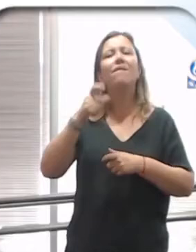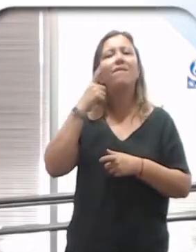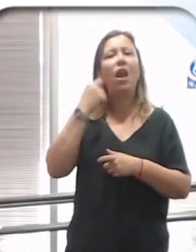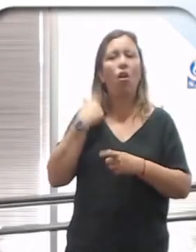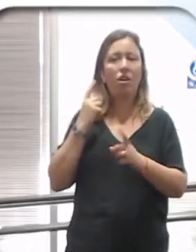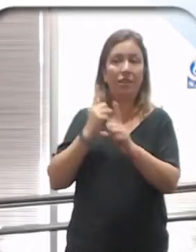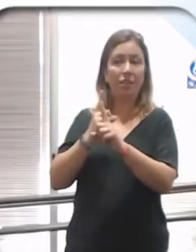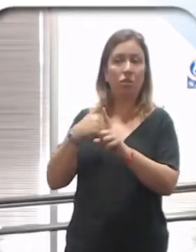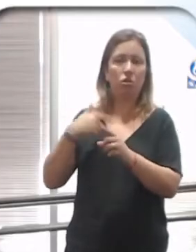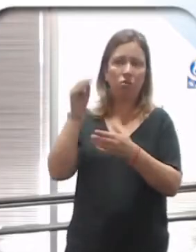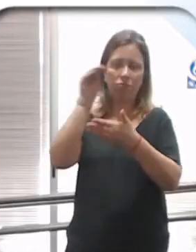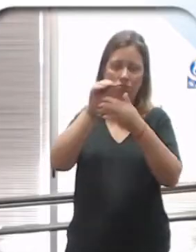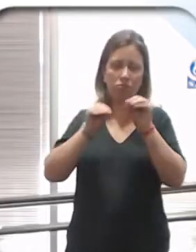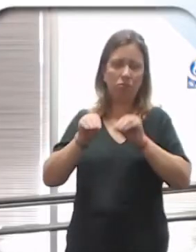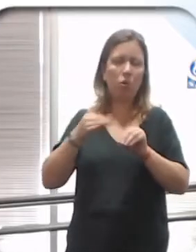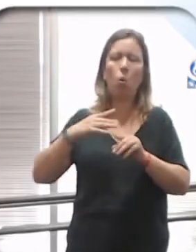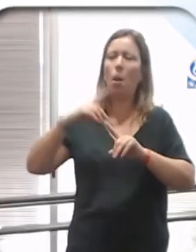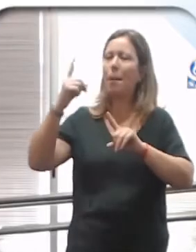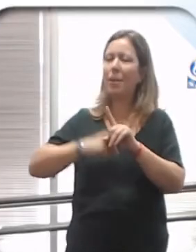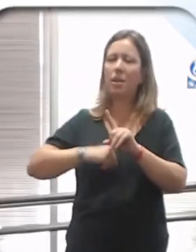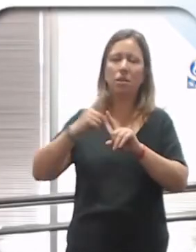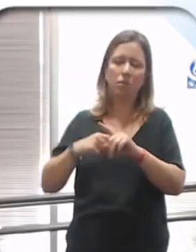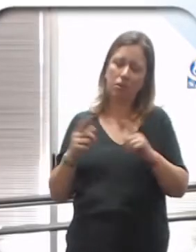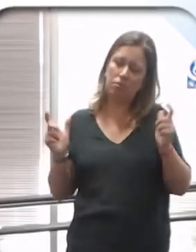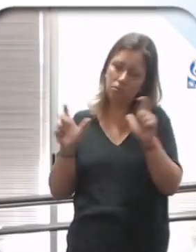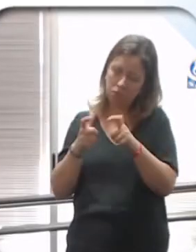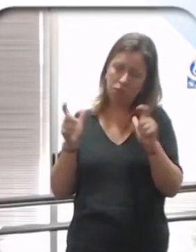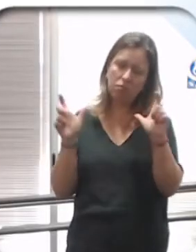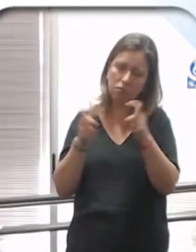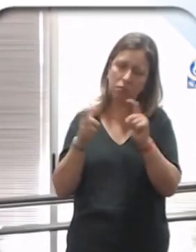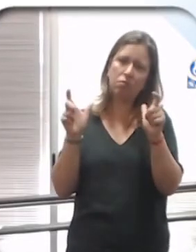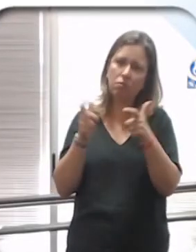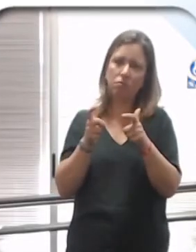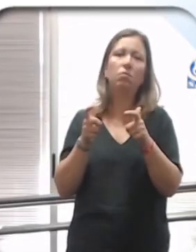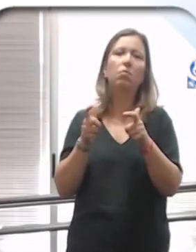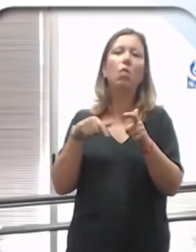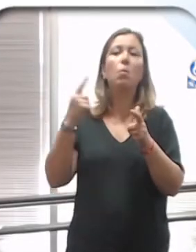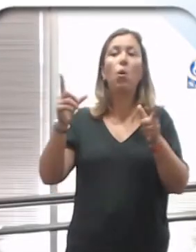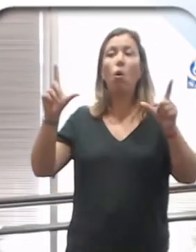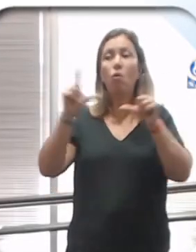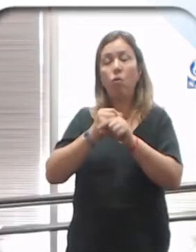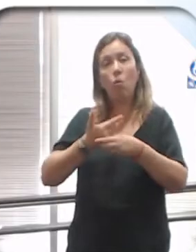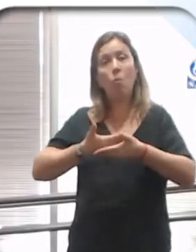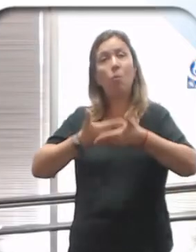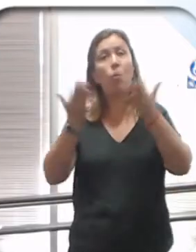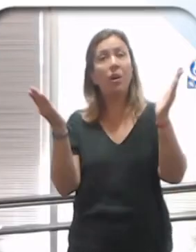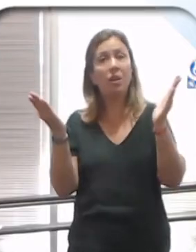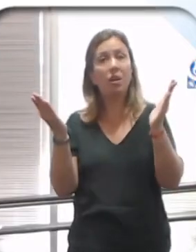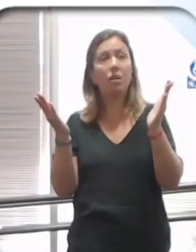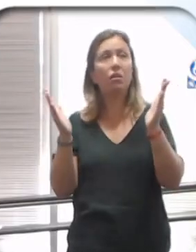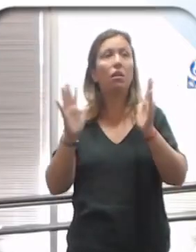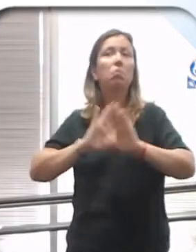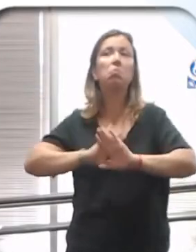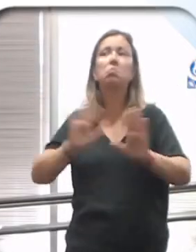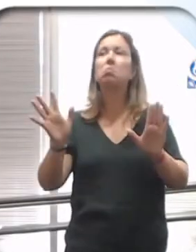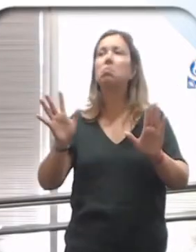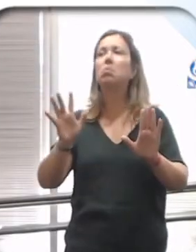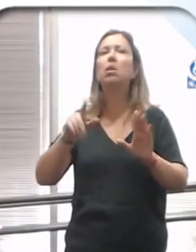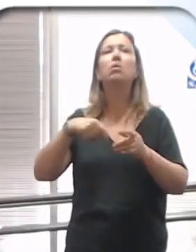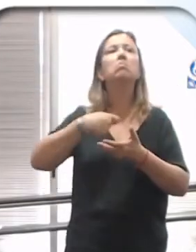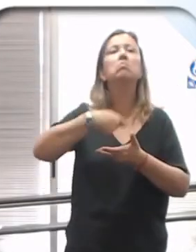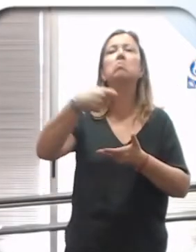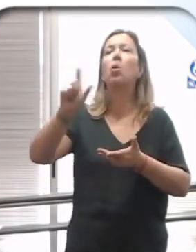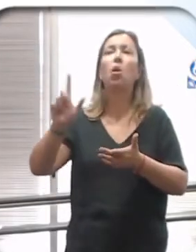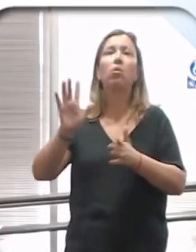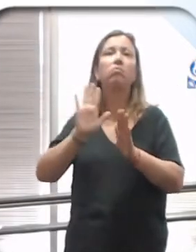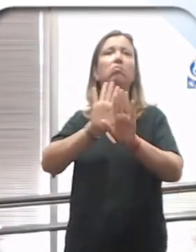y tuvimos meses reuniéndonos. Se hizo la presentación y después no se mandó a ningún lado.